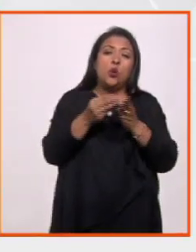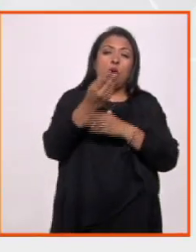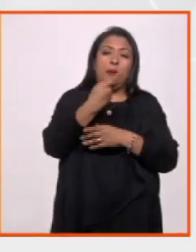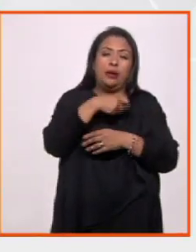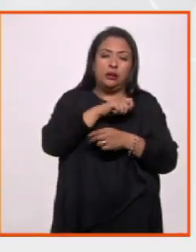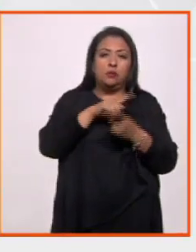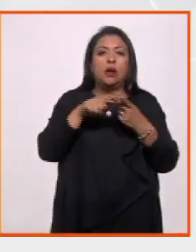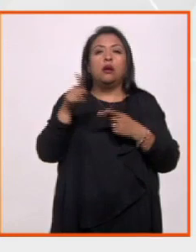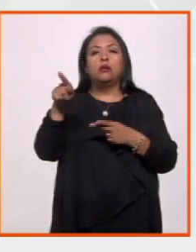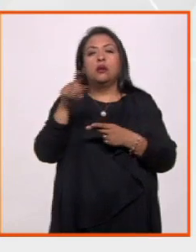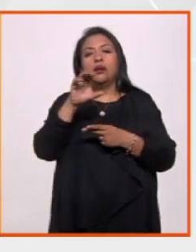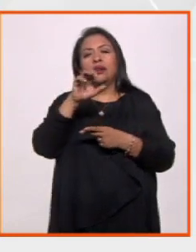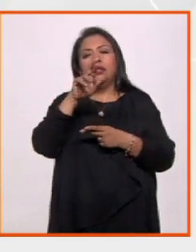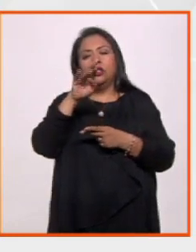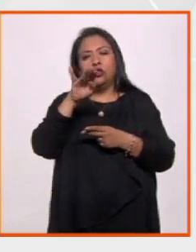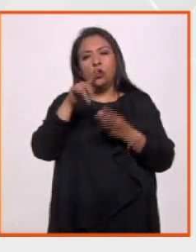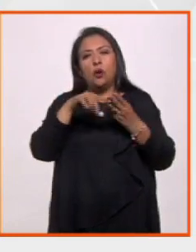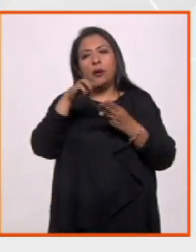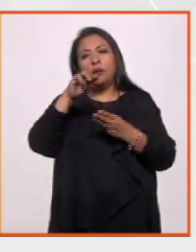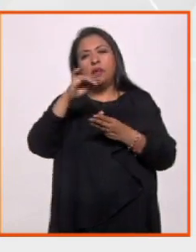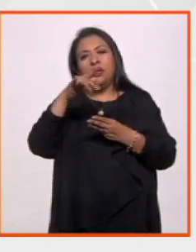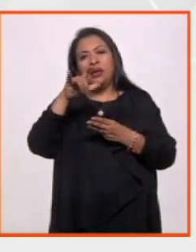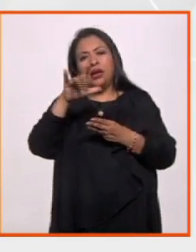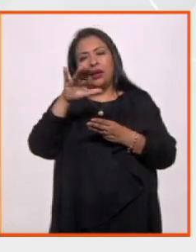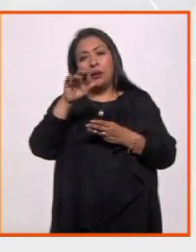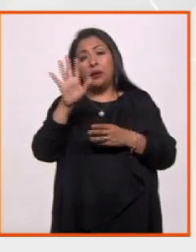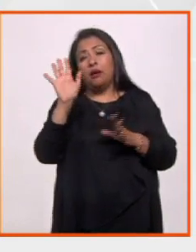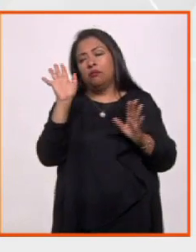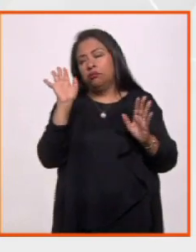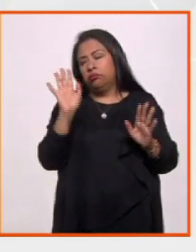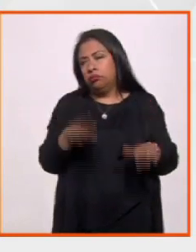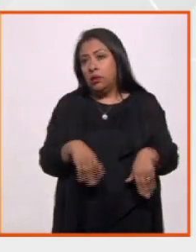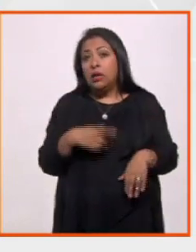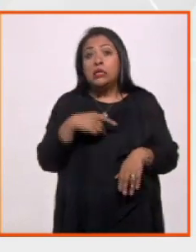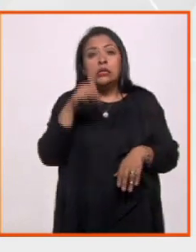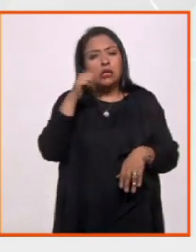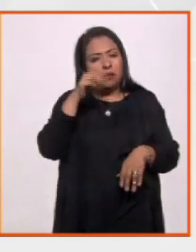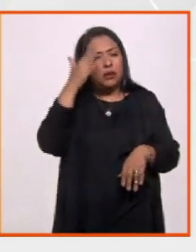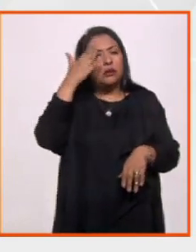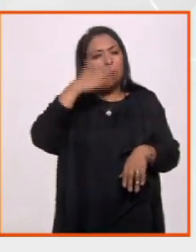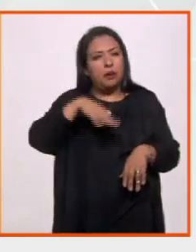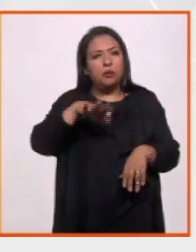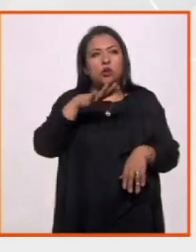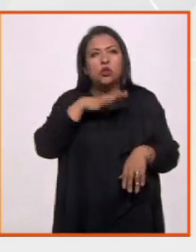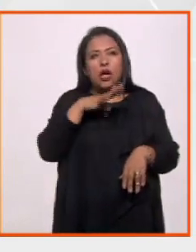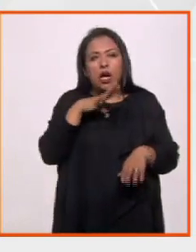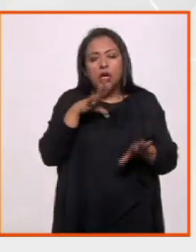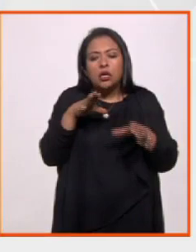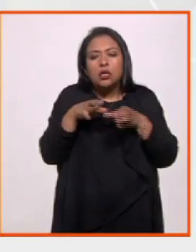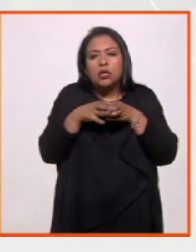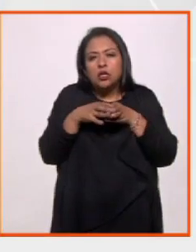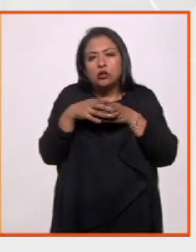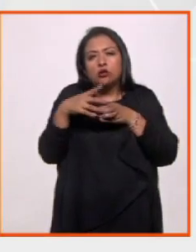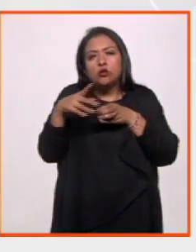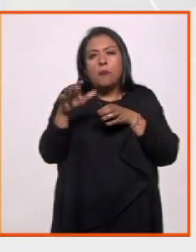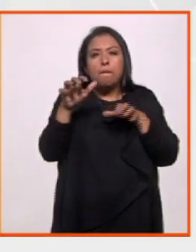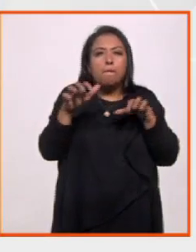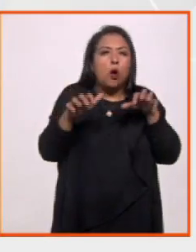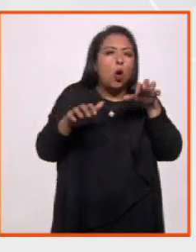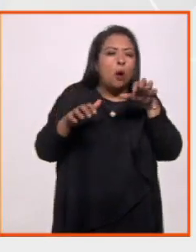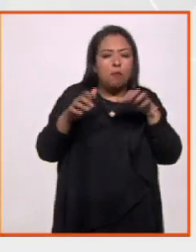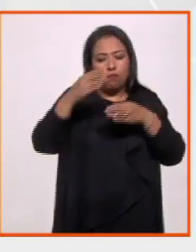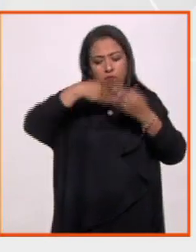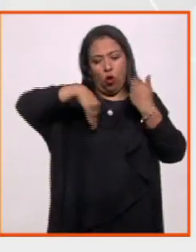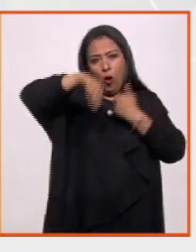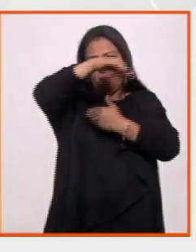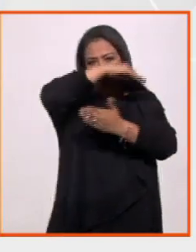Cristóbal de Villalpando, de Miguel Cabrera, en fin. Y bueno, siempre hemos sabido que tenía... Pues hay una pequeña colección de momias que fueron